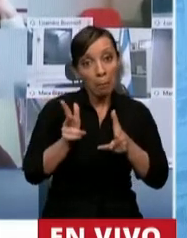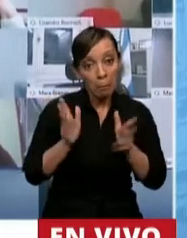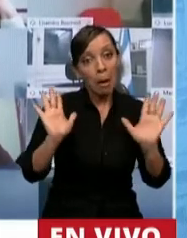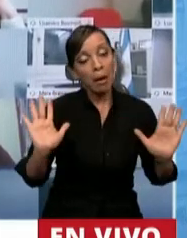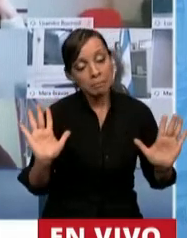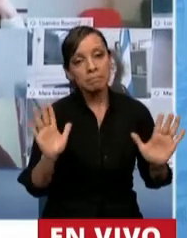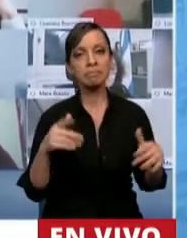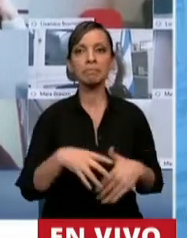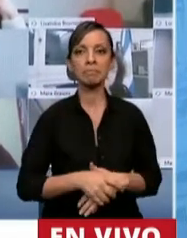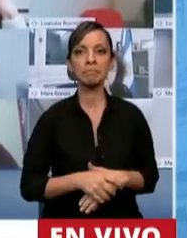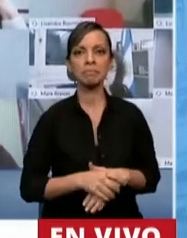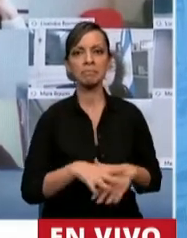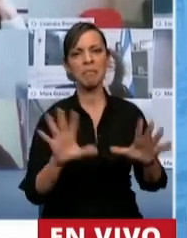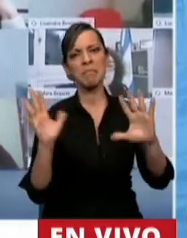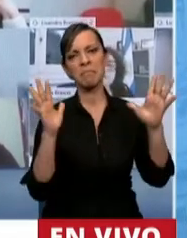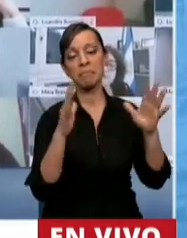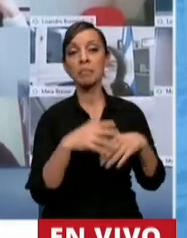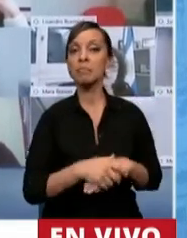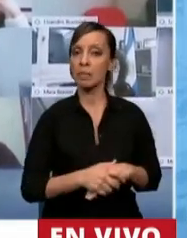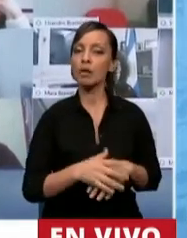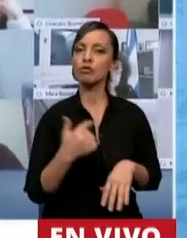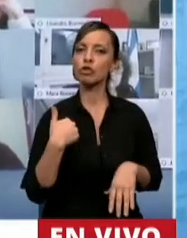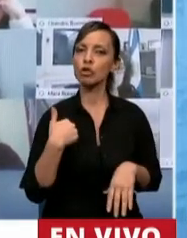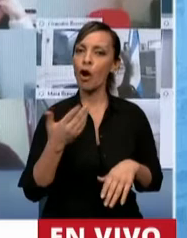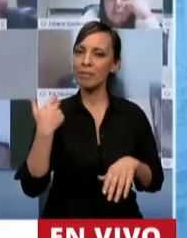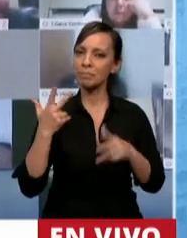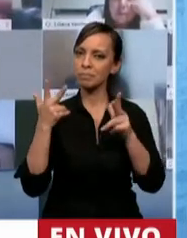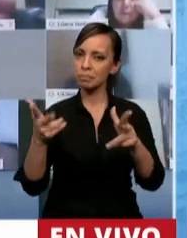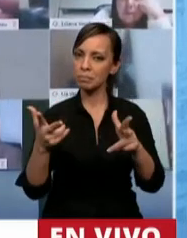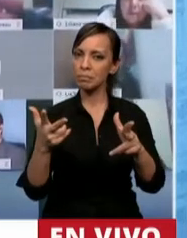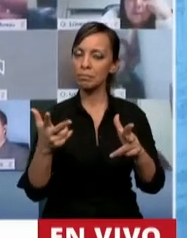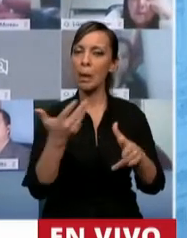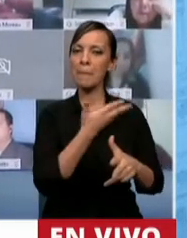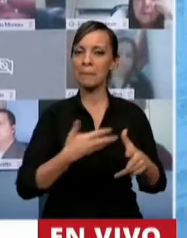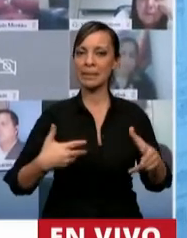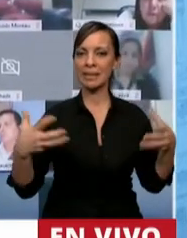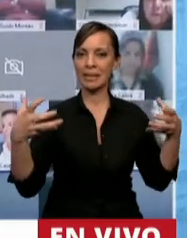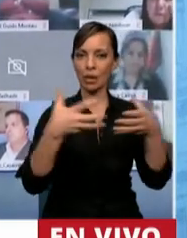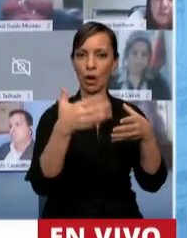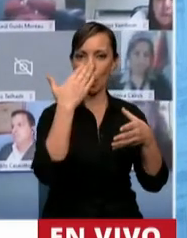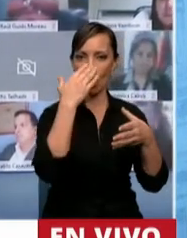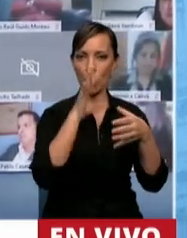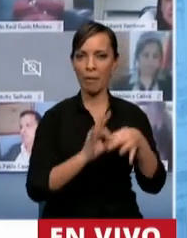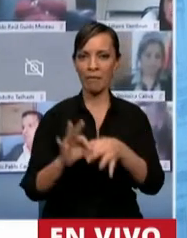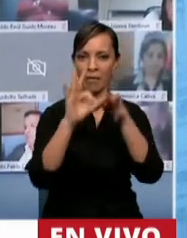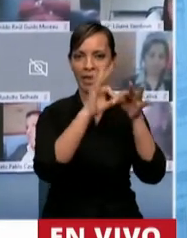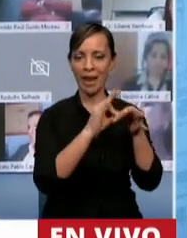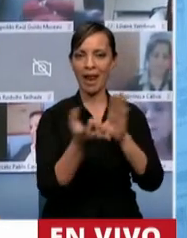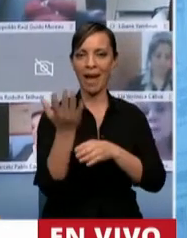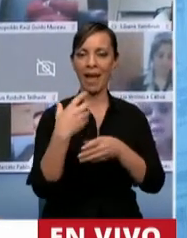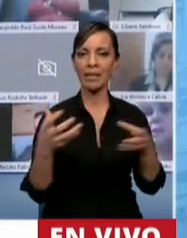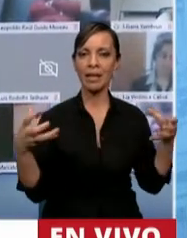da esta posibilidad, y tal lo expresara yo como presidente del Bloque Córdoba Federal en la reunión de labor